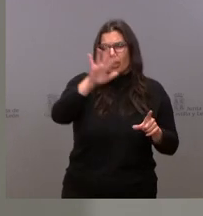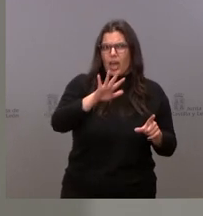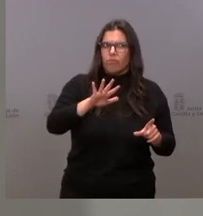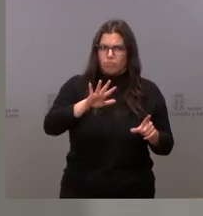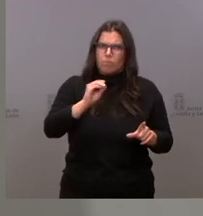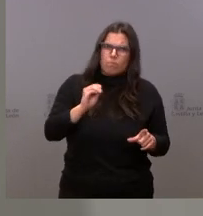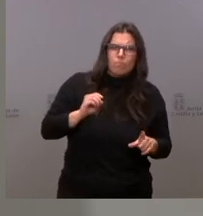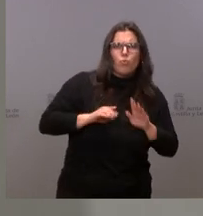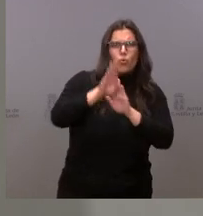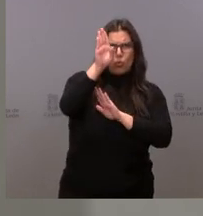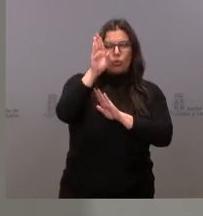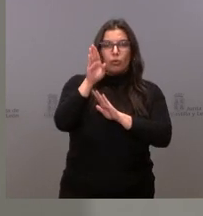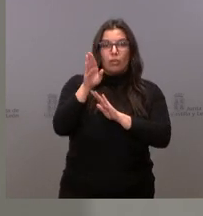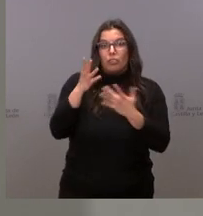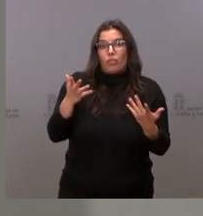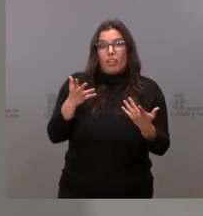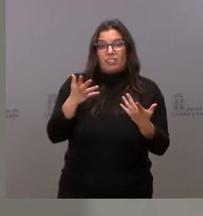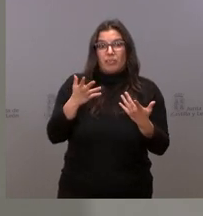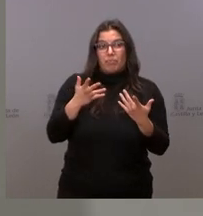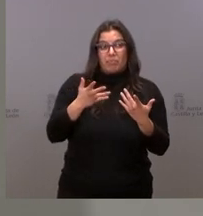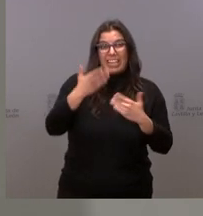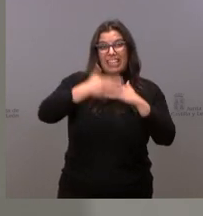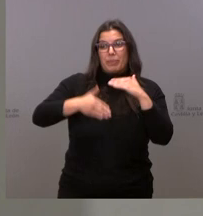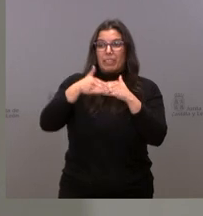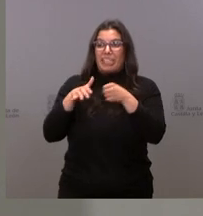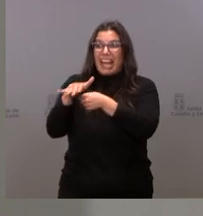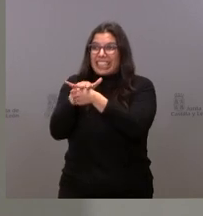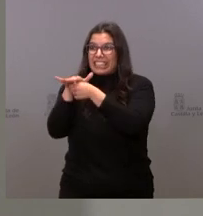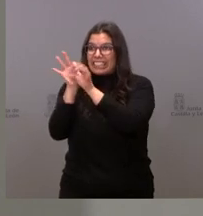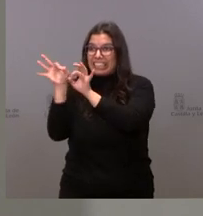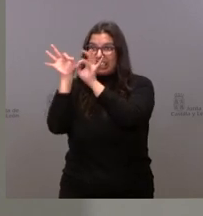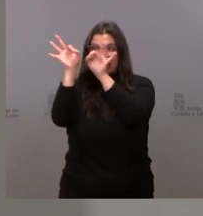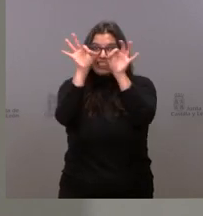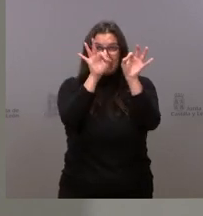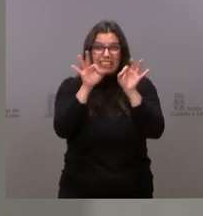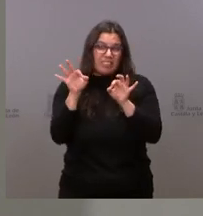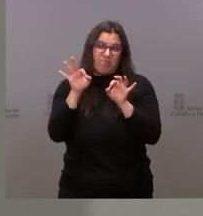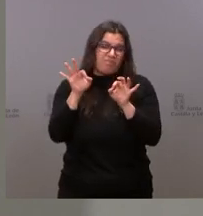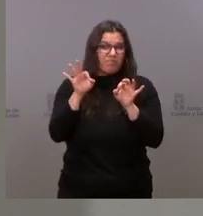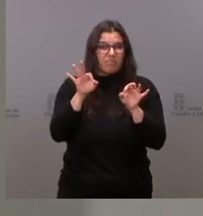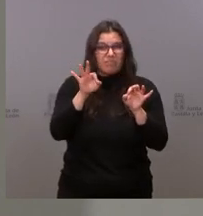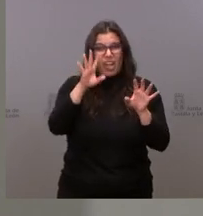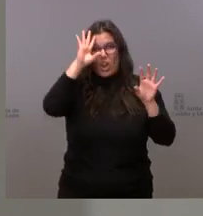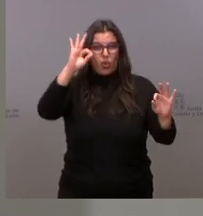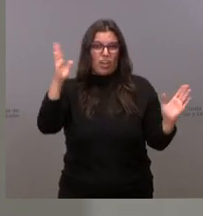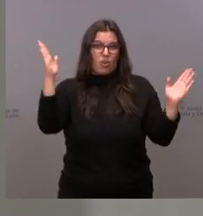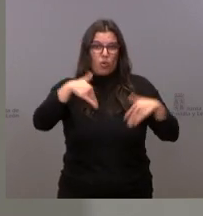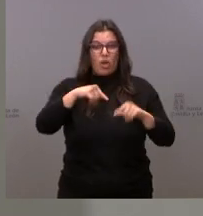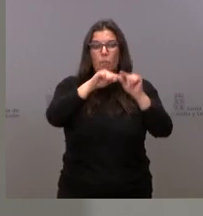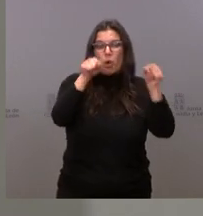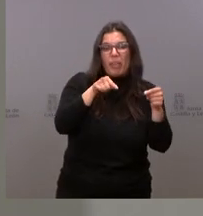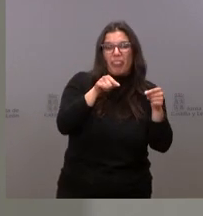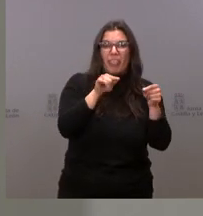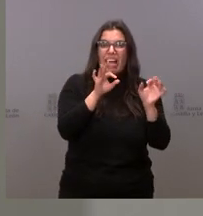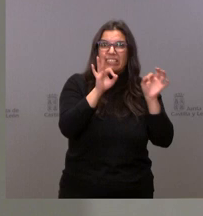por tanto, no tiene mucho sentido plantear restricciones localizadas de una provincia o no, con cifras